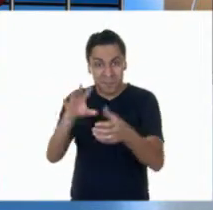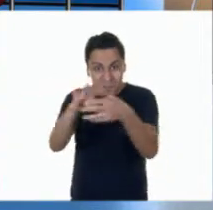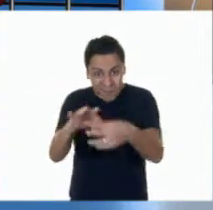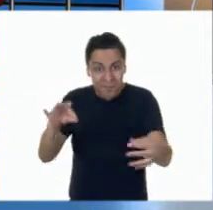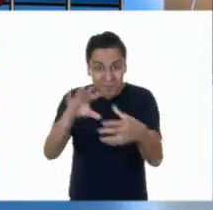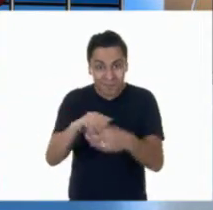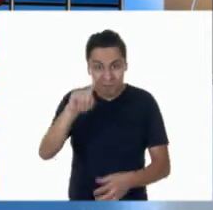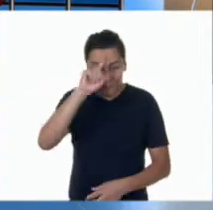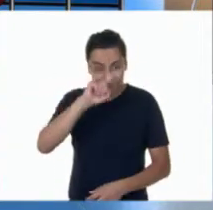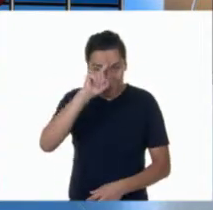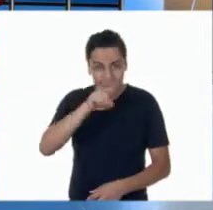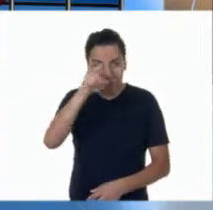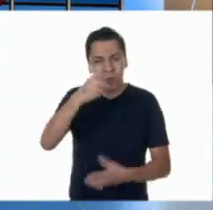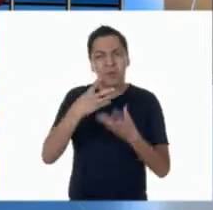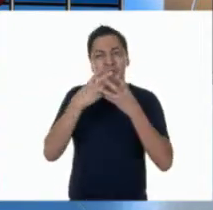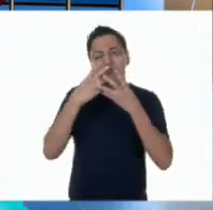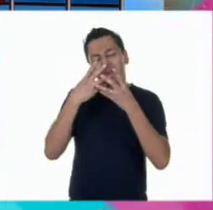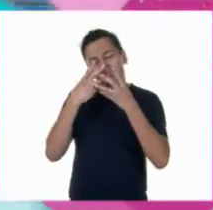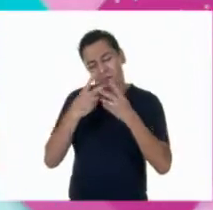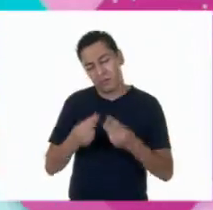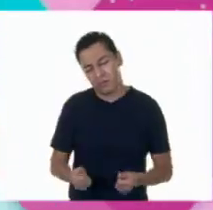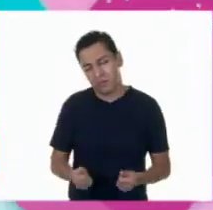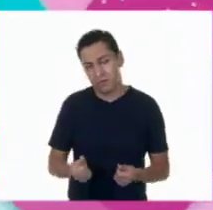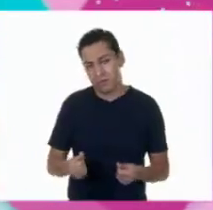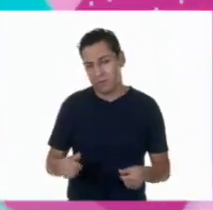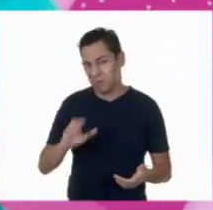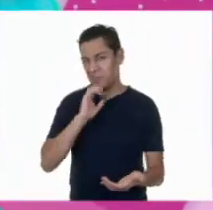están viendo en estos momentos. ¡Adelante con la nota!